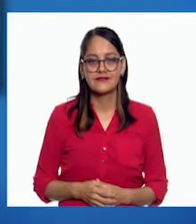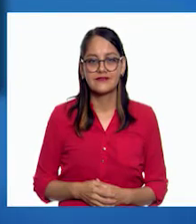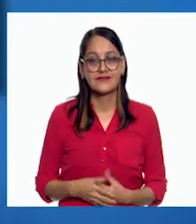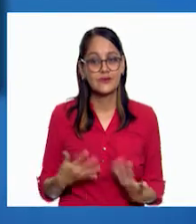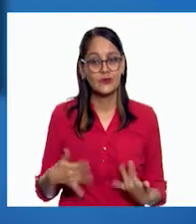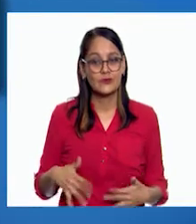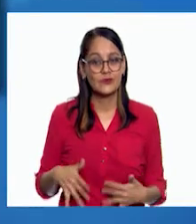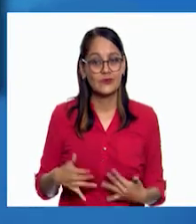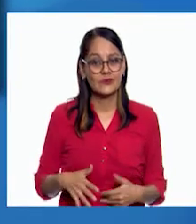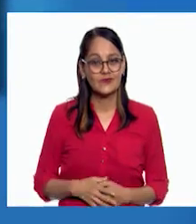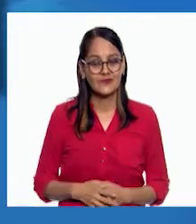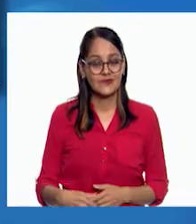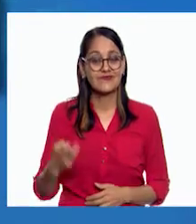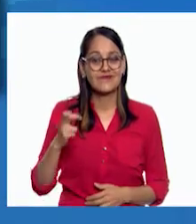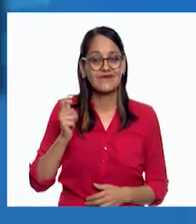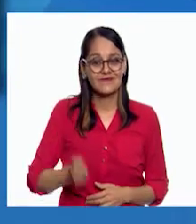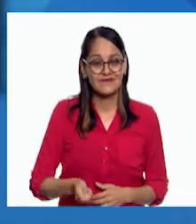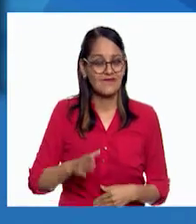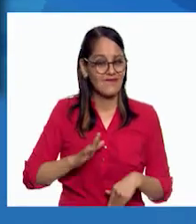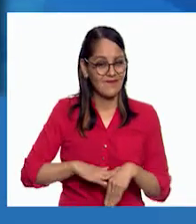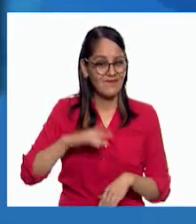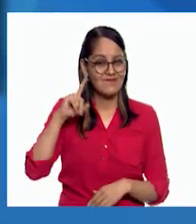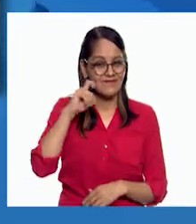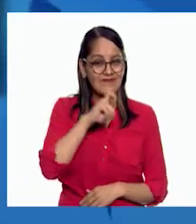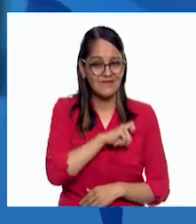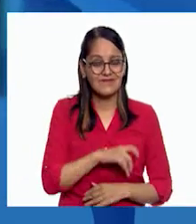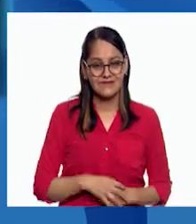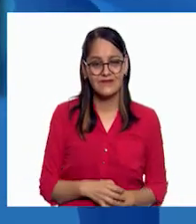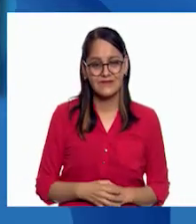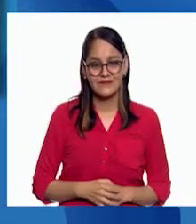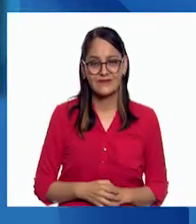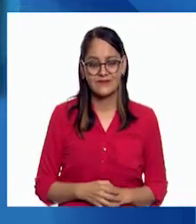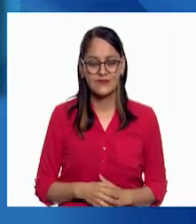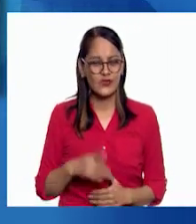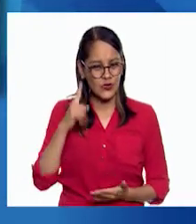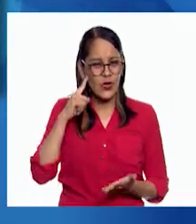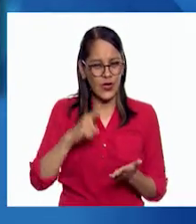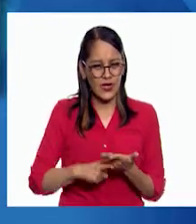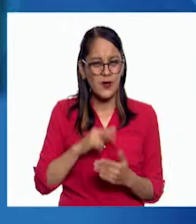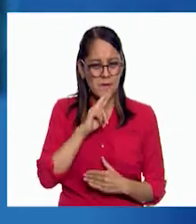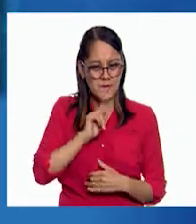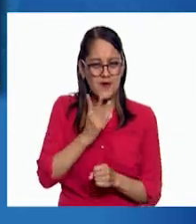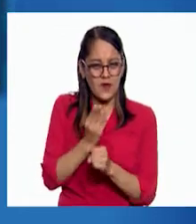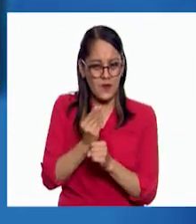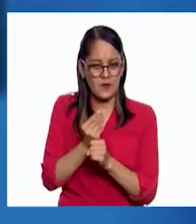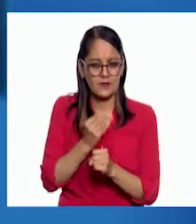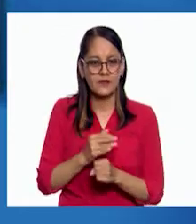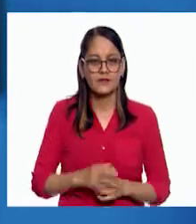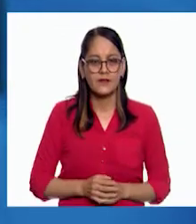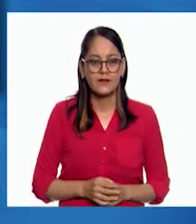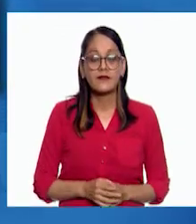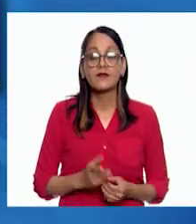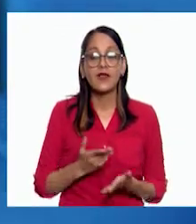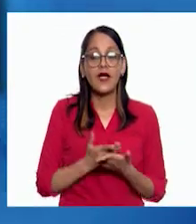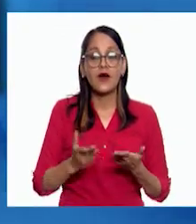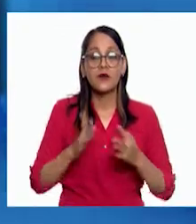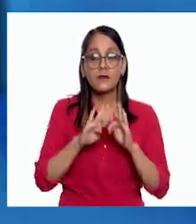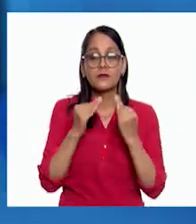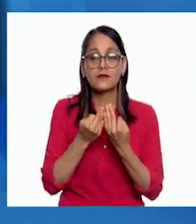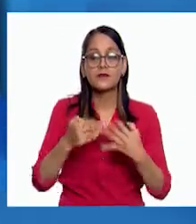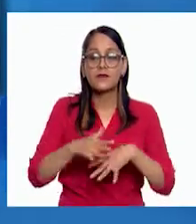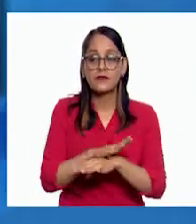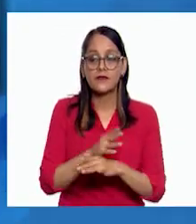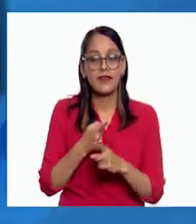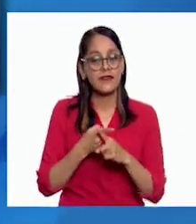¡Ups! Esto resultó un poco más difícil de lo que imaginaba. Creo que debo mejorar mi modelo. Mi nueva estructura tendrá una